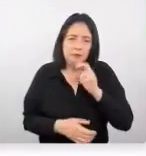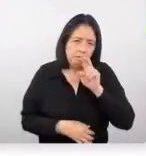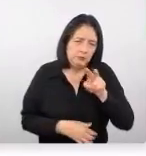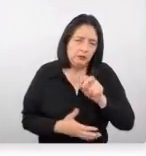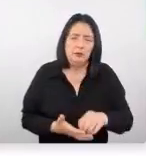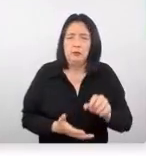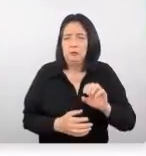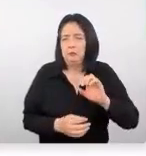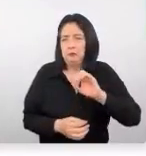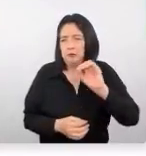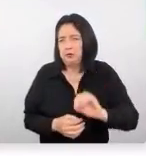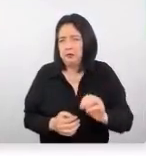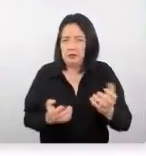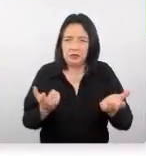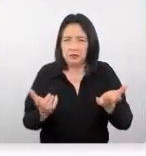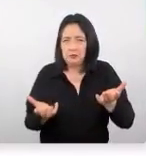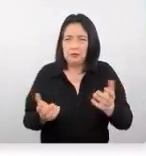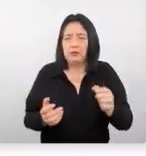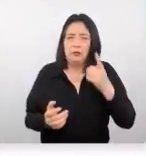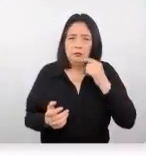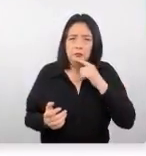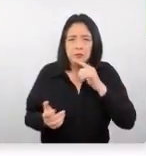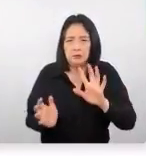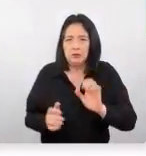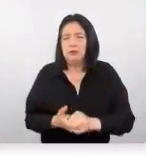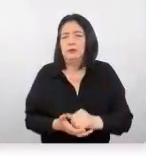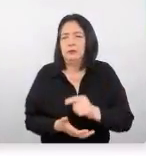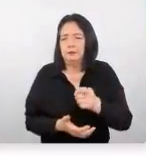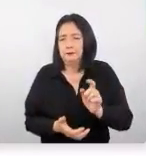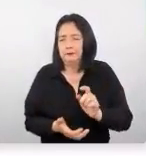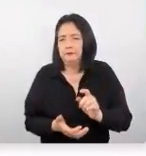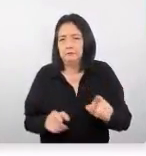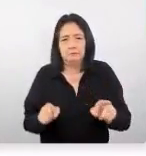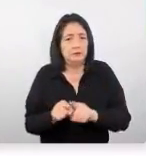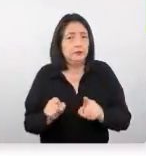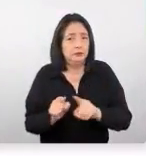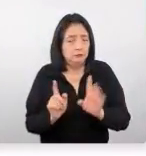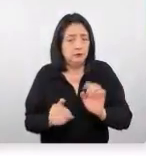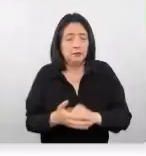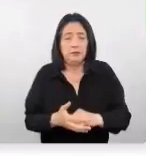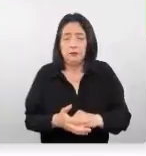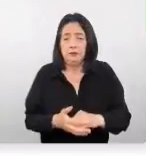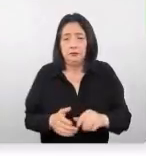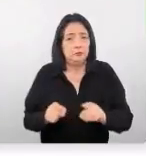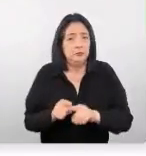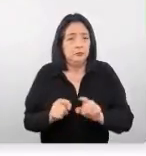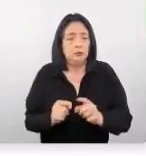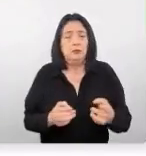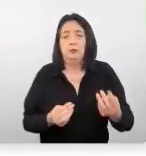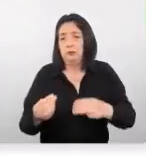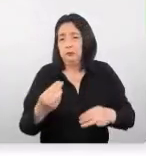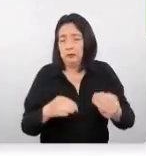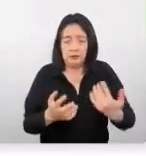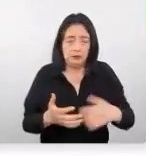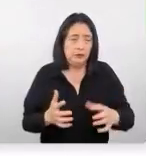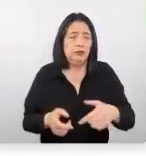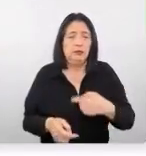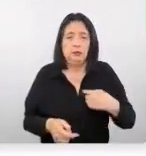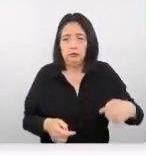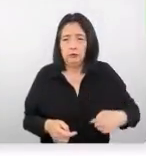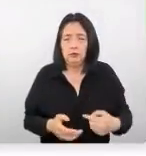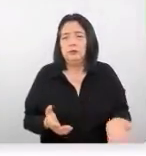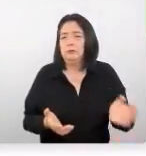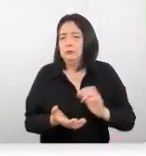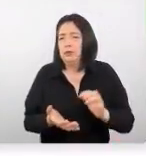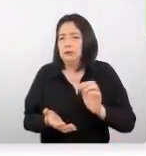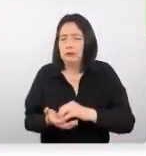proporción similar entre hombres y mujeres en este caso también como pasaba con el mercado chino hay mayor